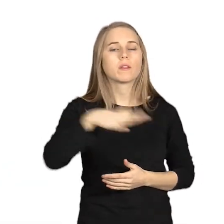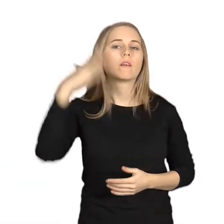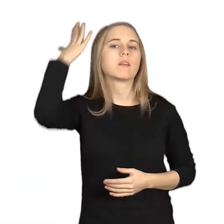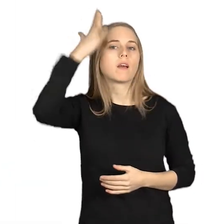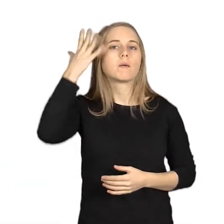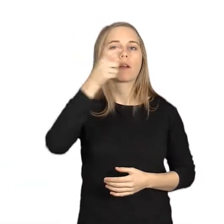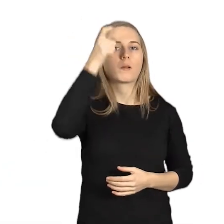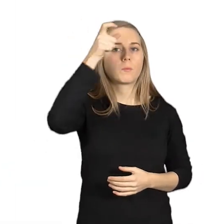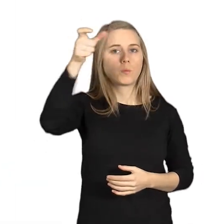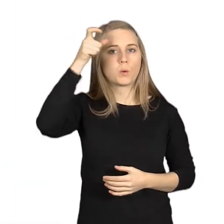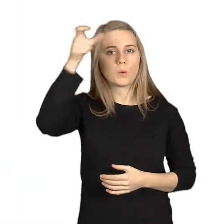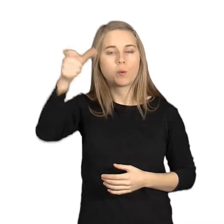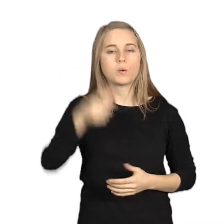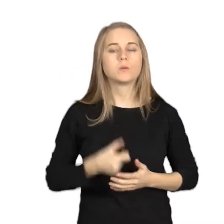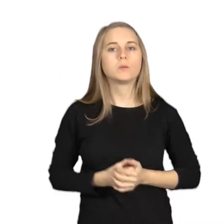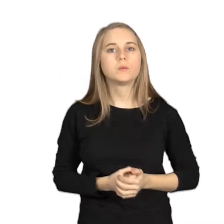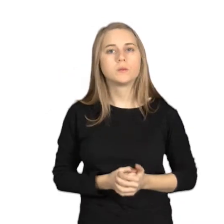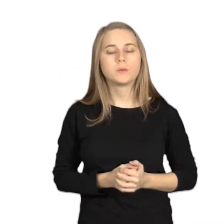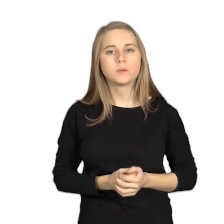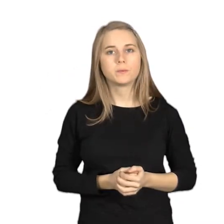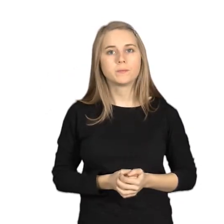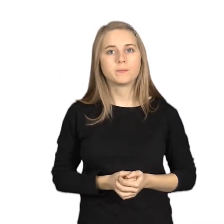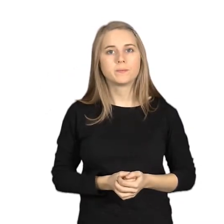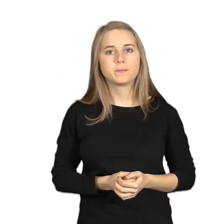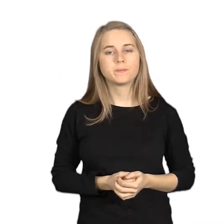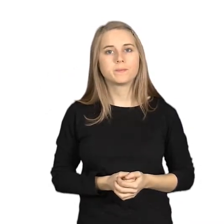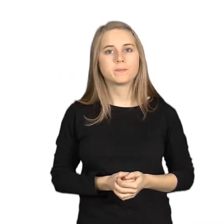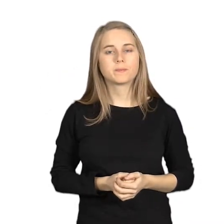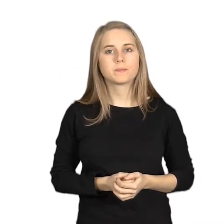¿Dónde? En los pueblos de Navarra.